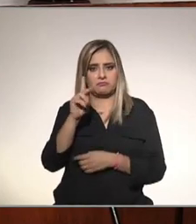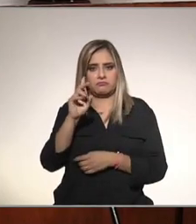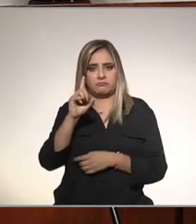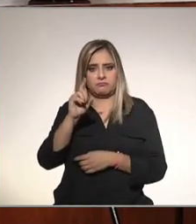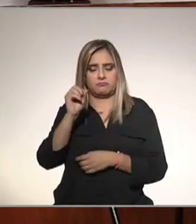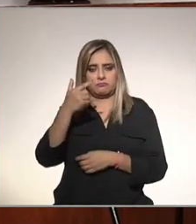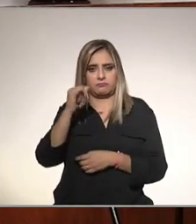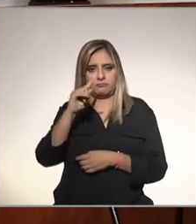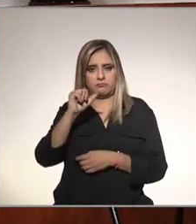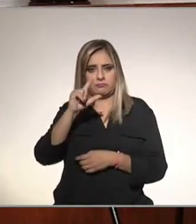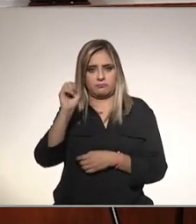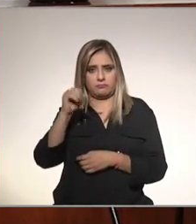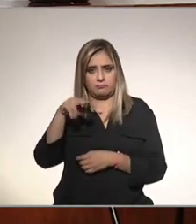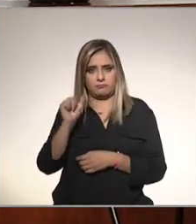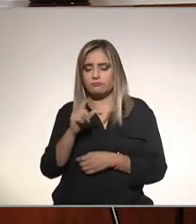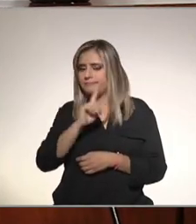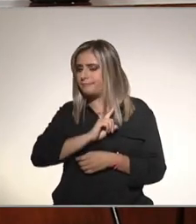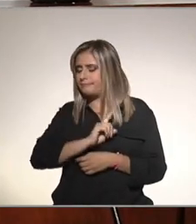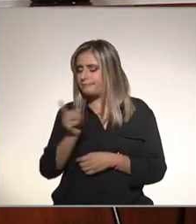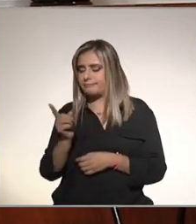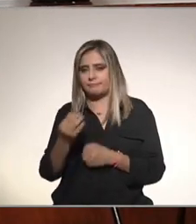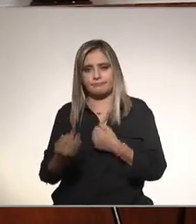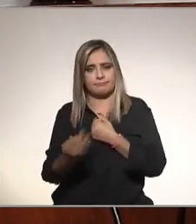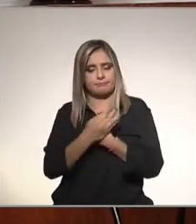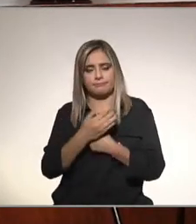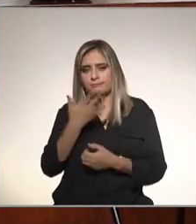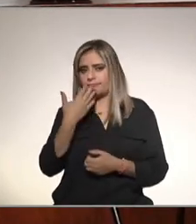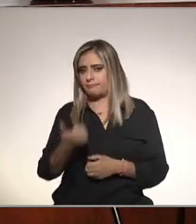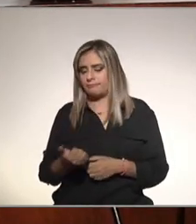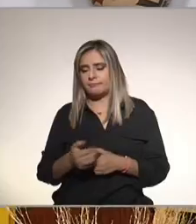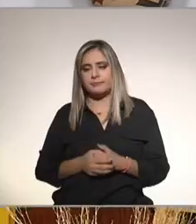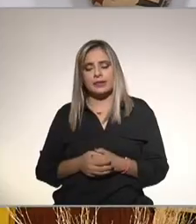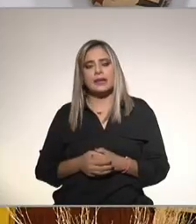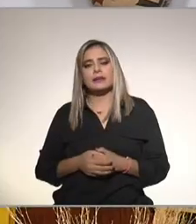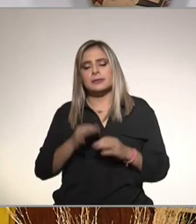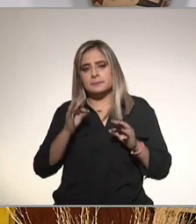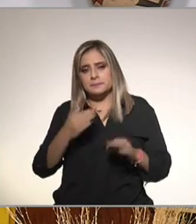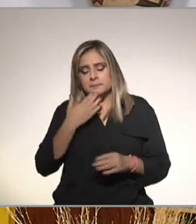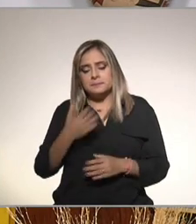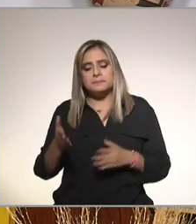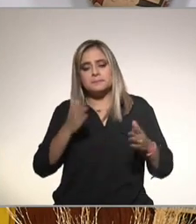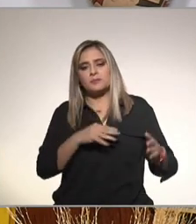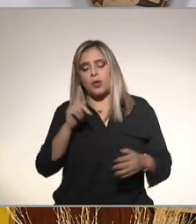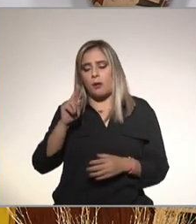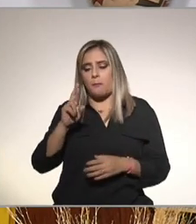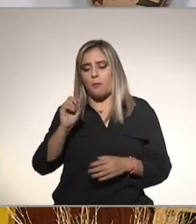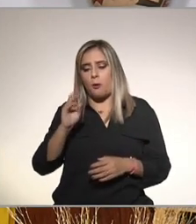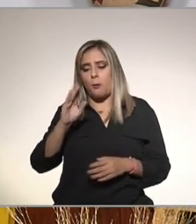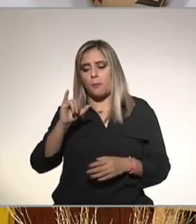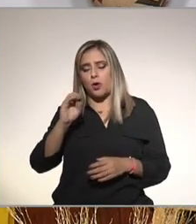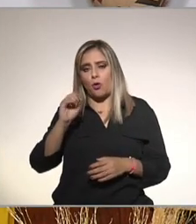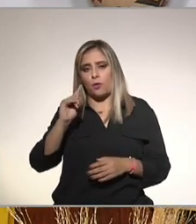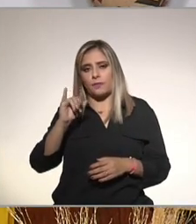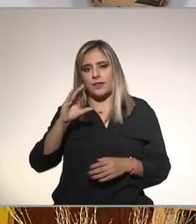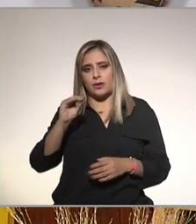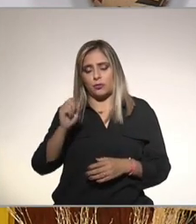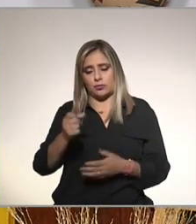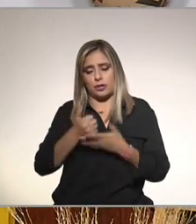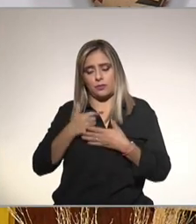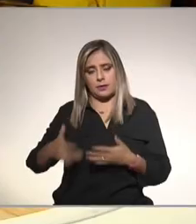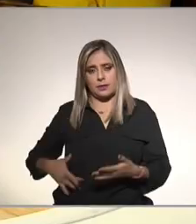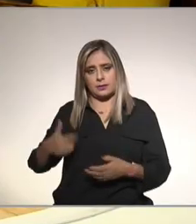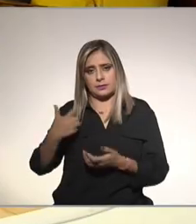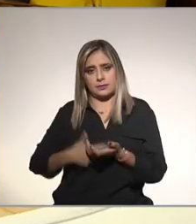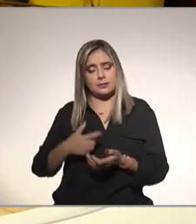un contexto de dieta ejercicio medicamentos controles así es perfecto ¿los probióticos funcionan para el hígado graso? no